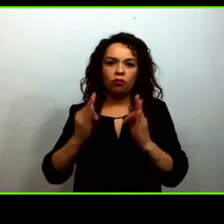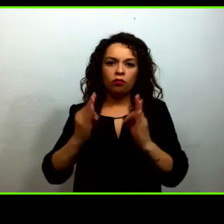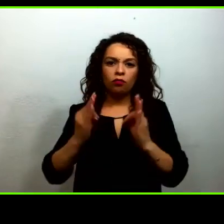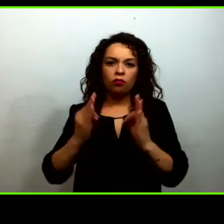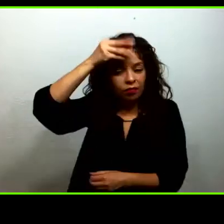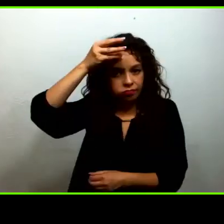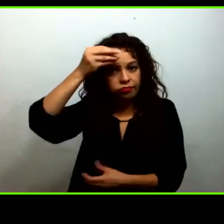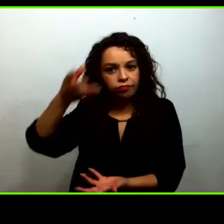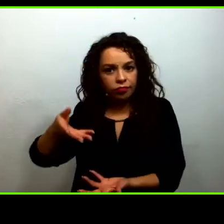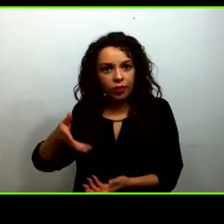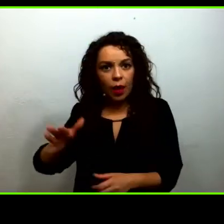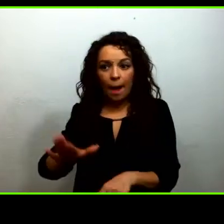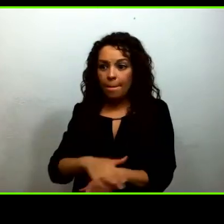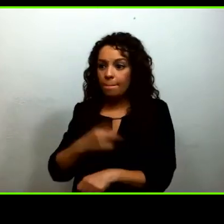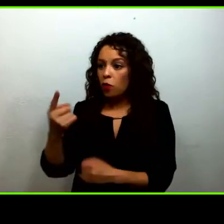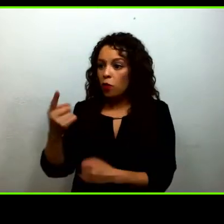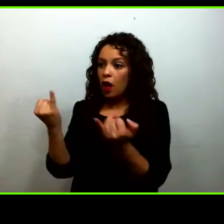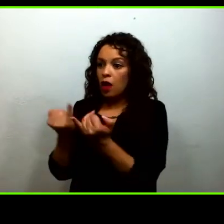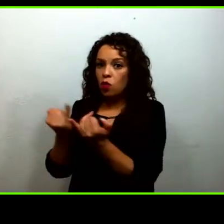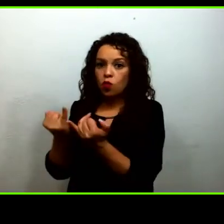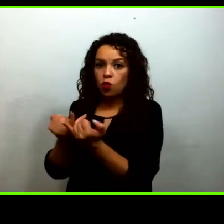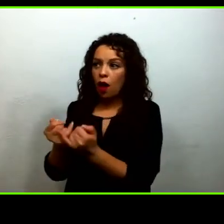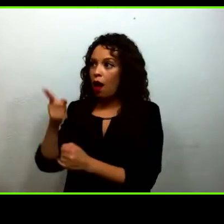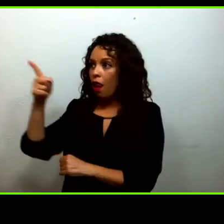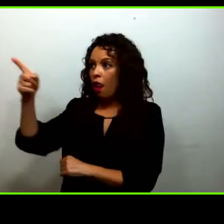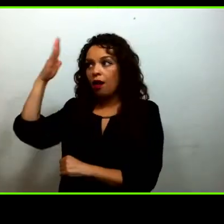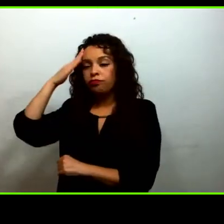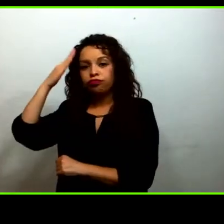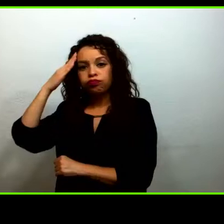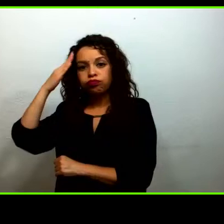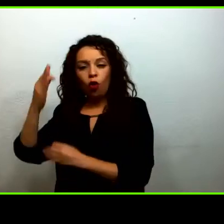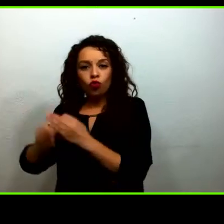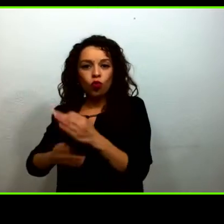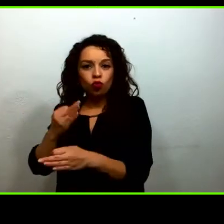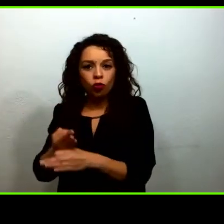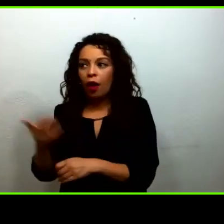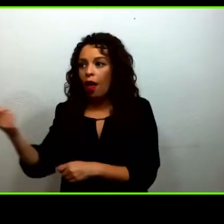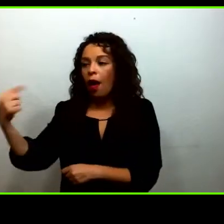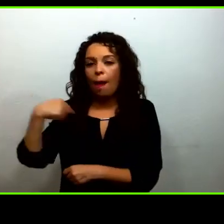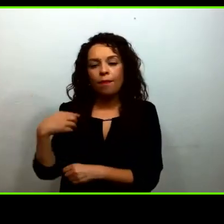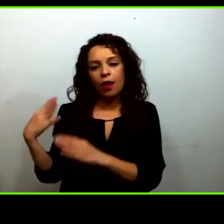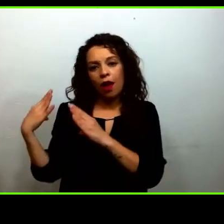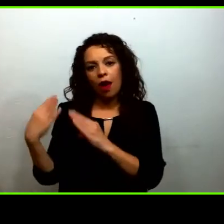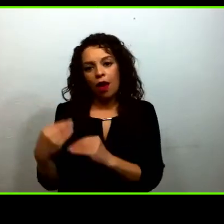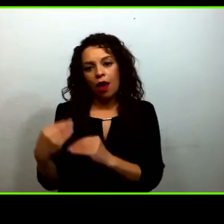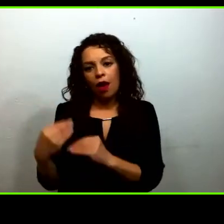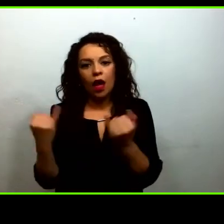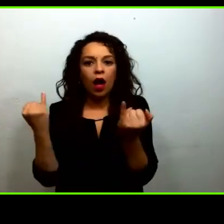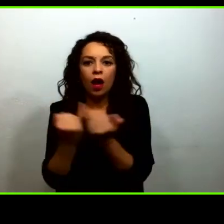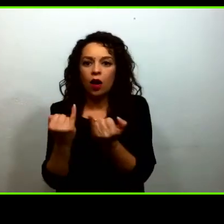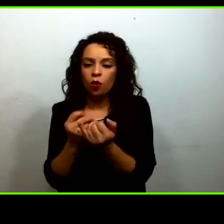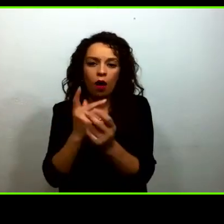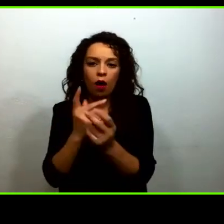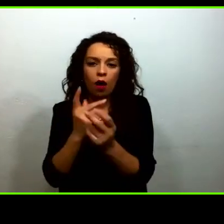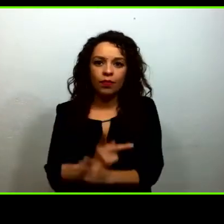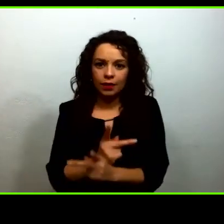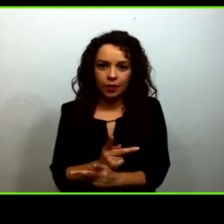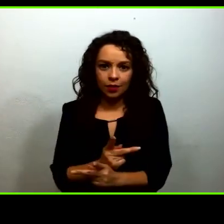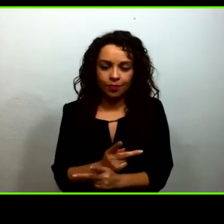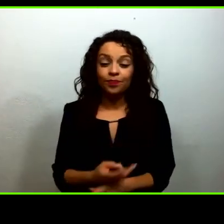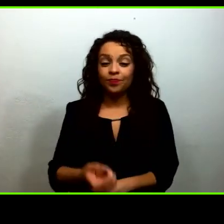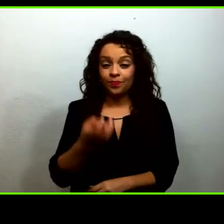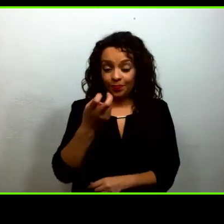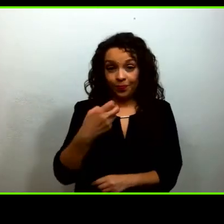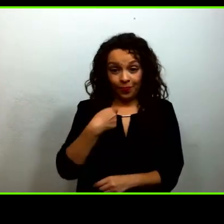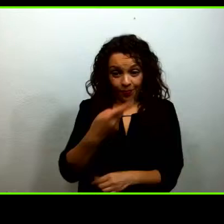me enseñaron a mí a aprender. Estas frases el énfasis que quiero hacer es que si